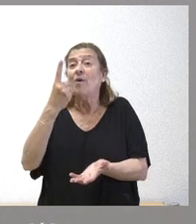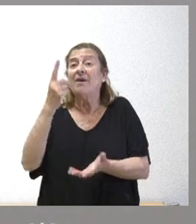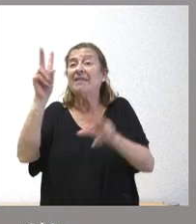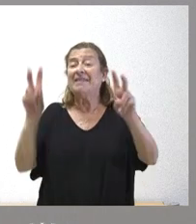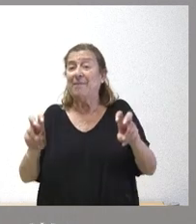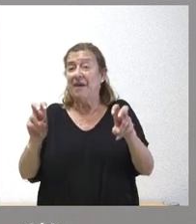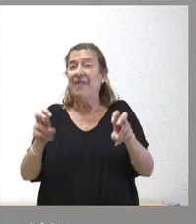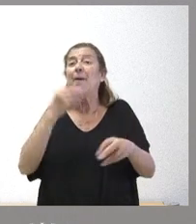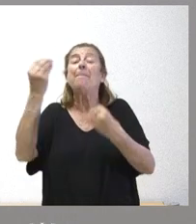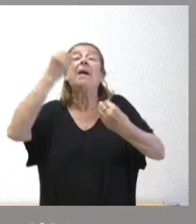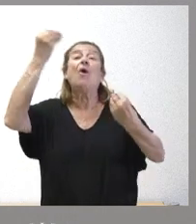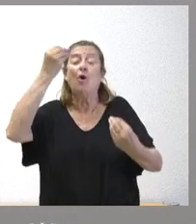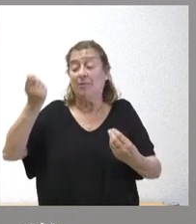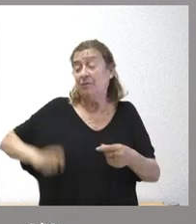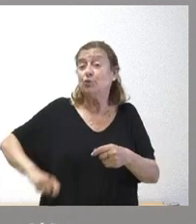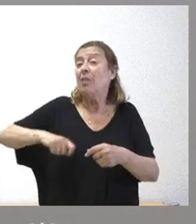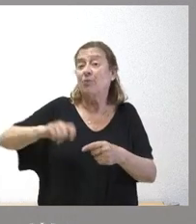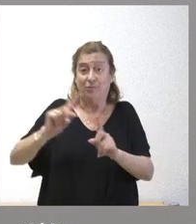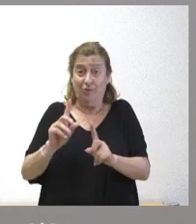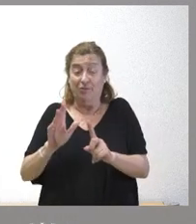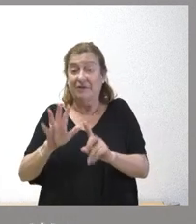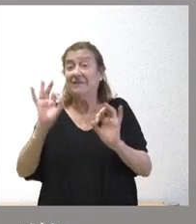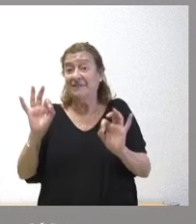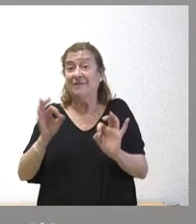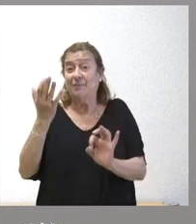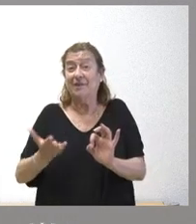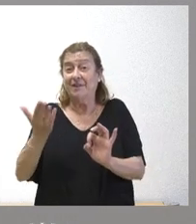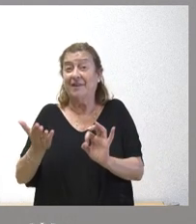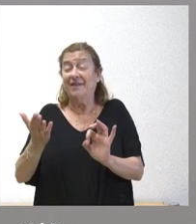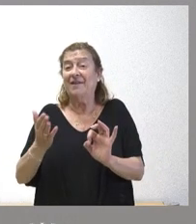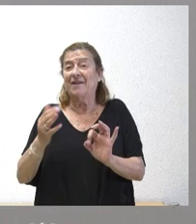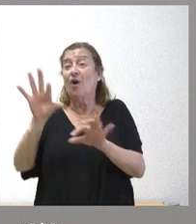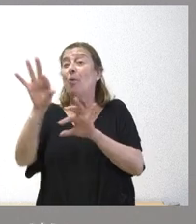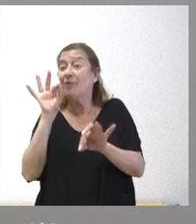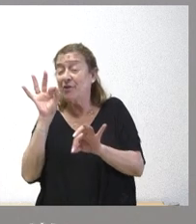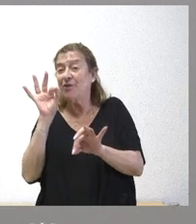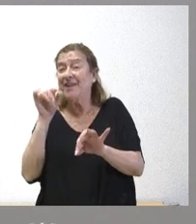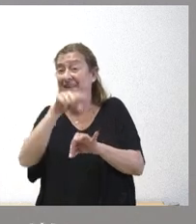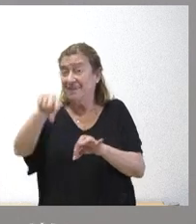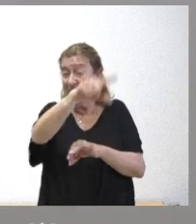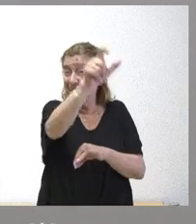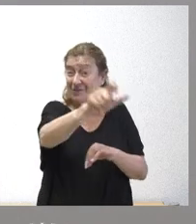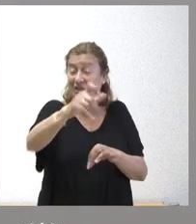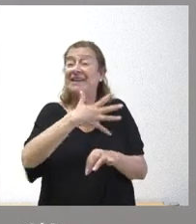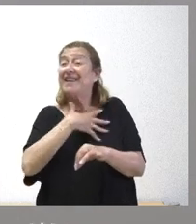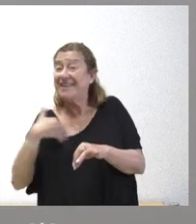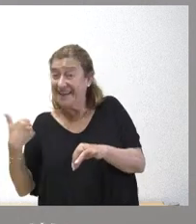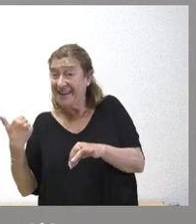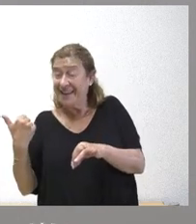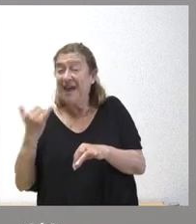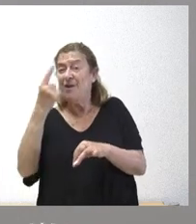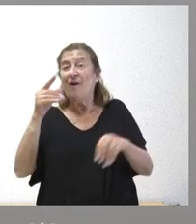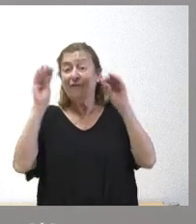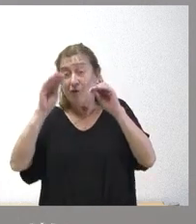de mejorar las retribuciones Es fundamentalmente la opción de que aquellas personas que quieren tener una